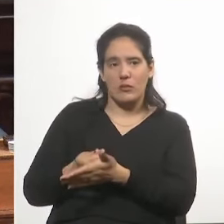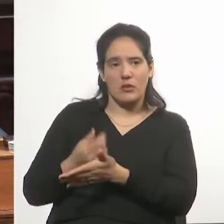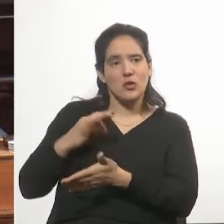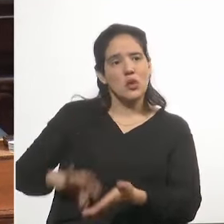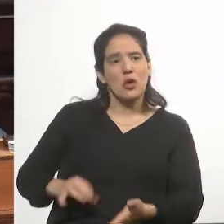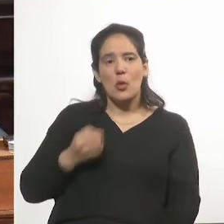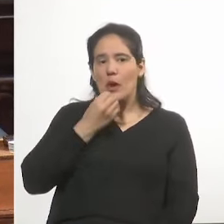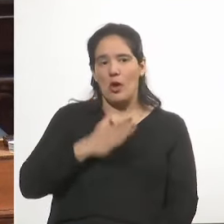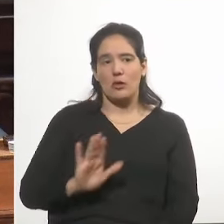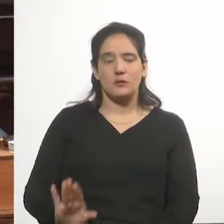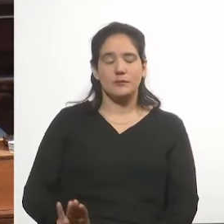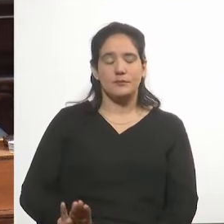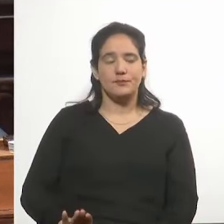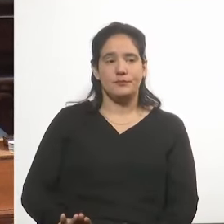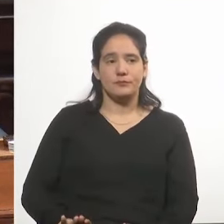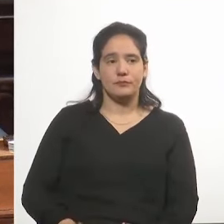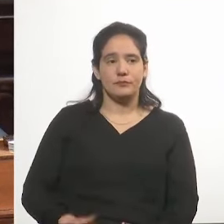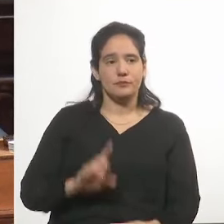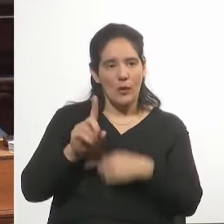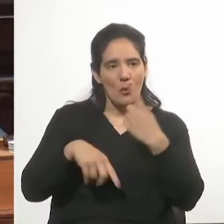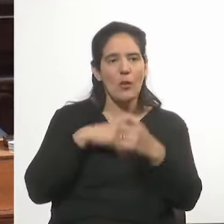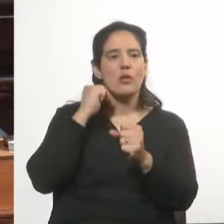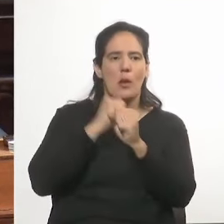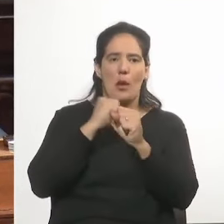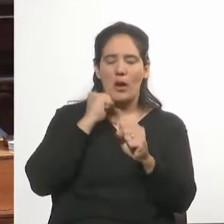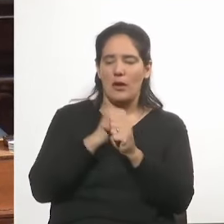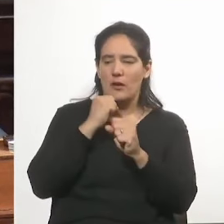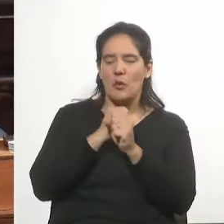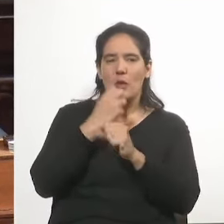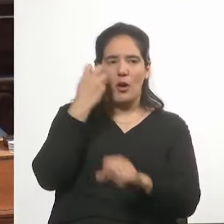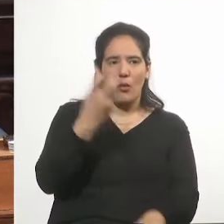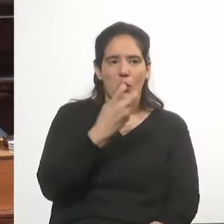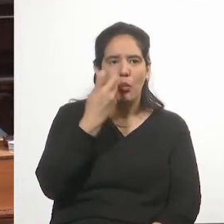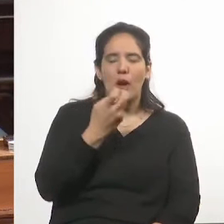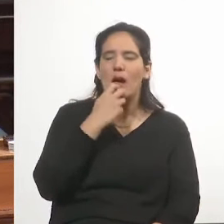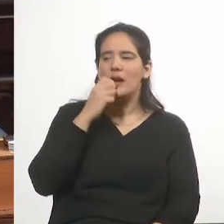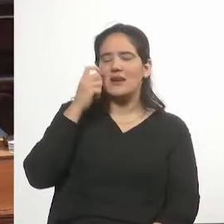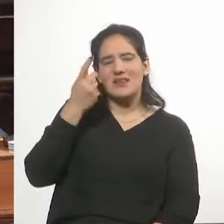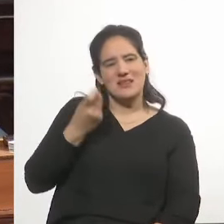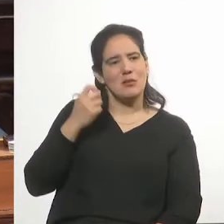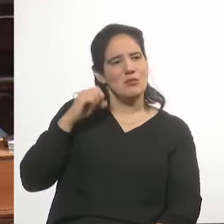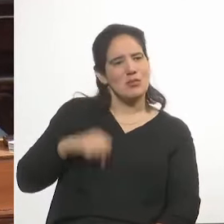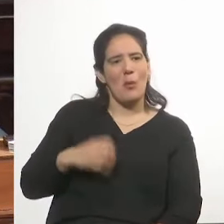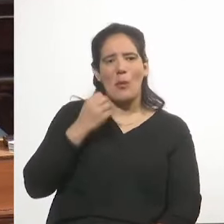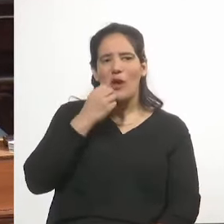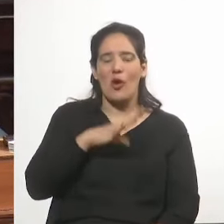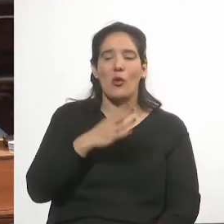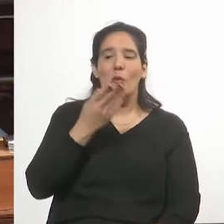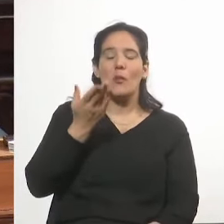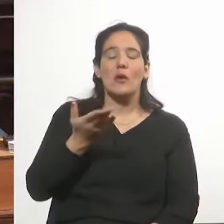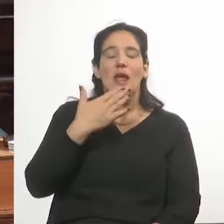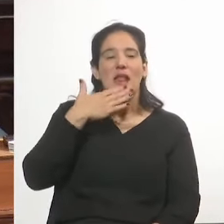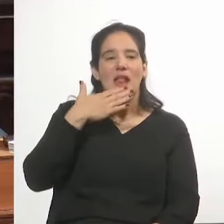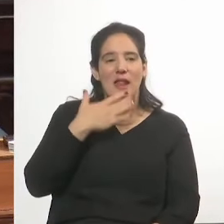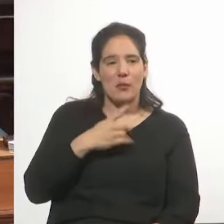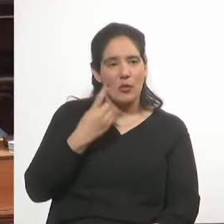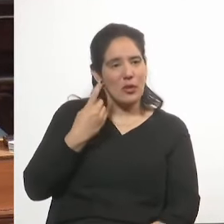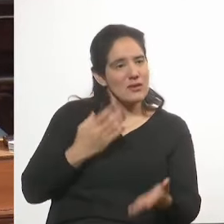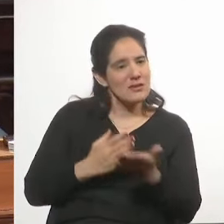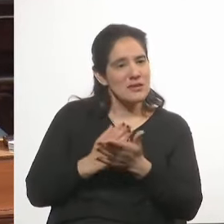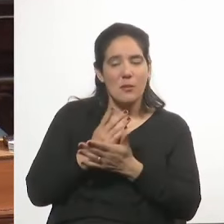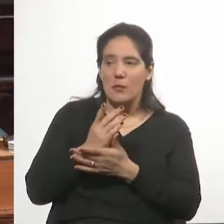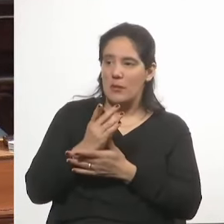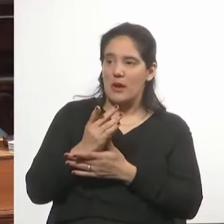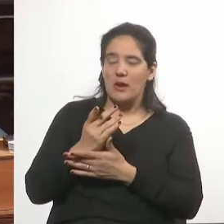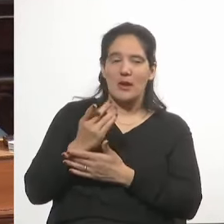hecho. De todas formas, trabajaremos siempre para buscar hacer justicia en ese sentido, entendiendo que cada vez que se los ha